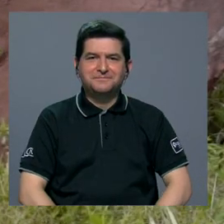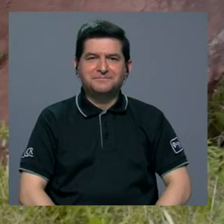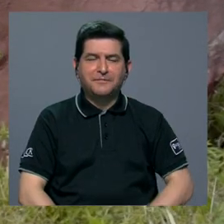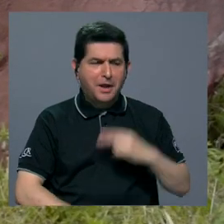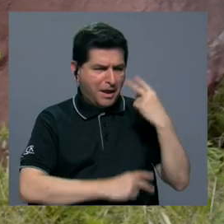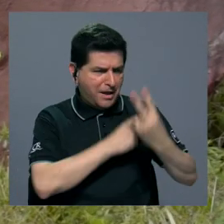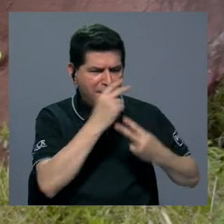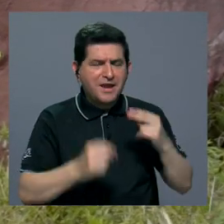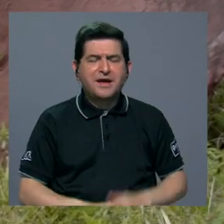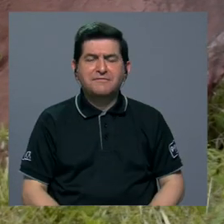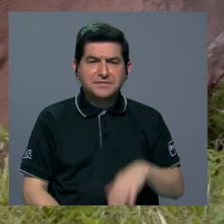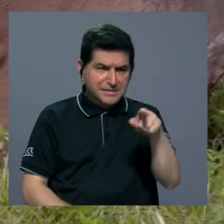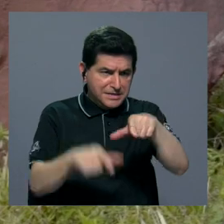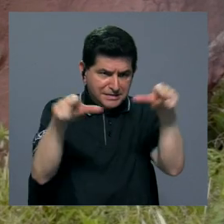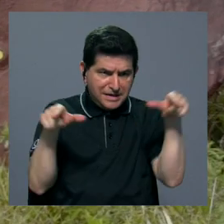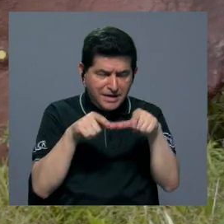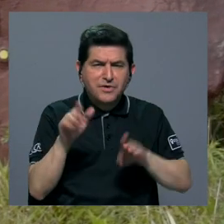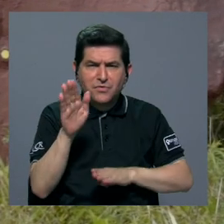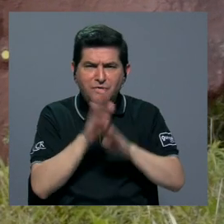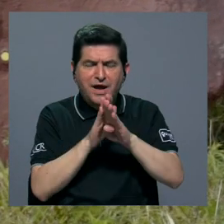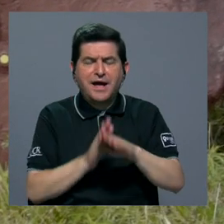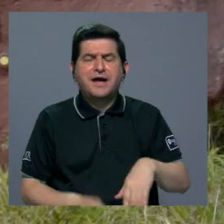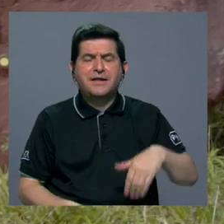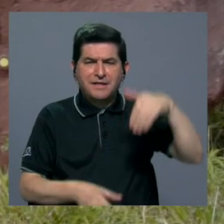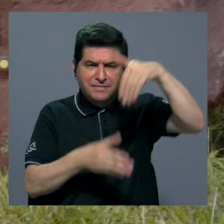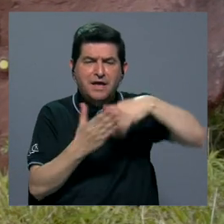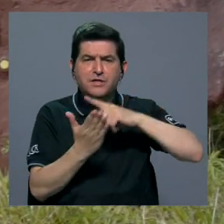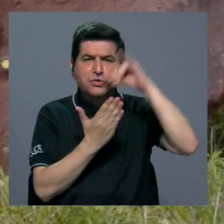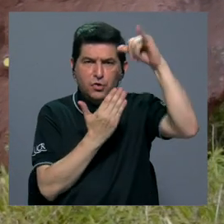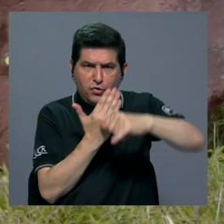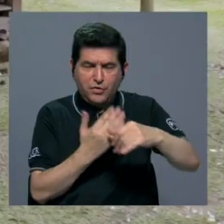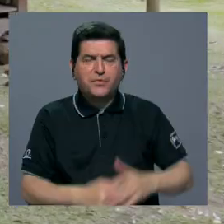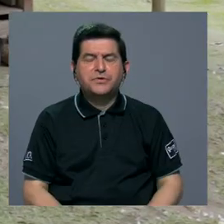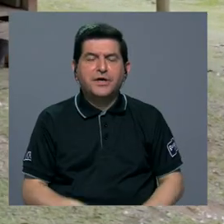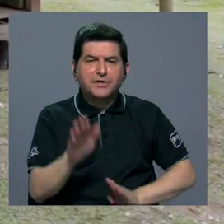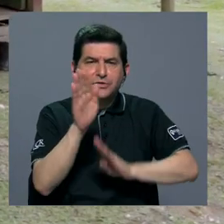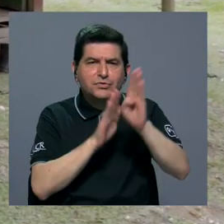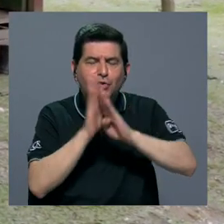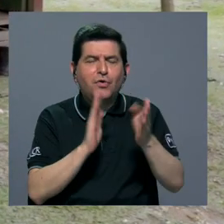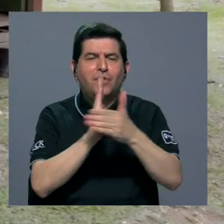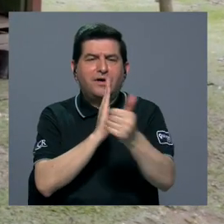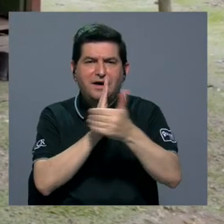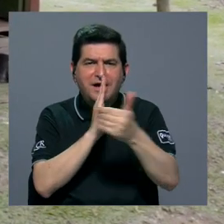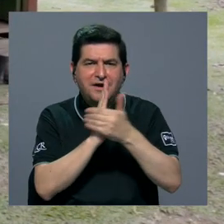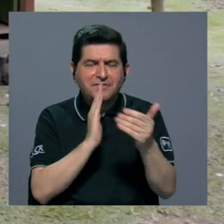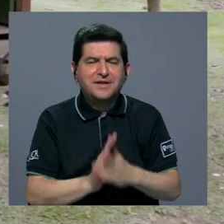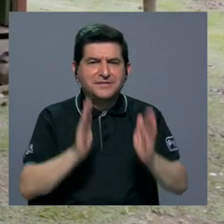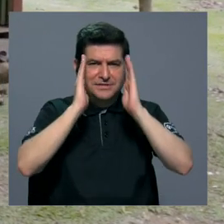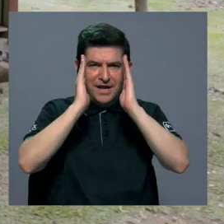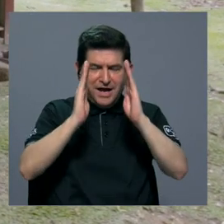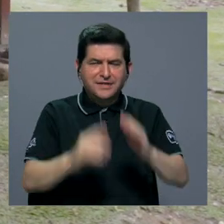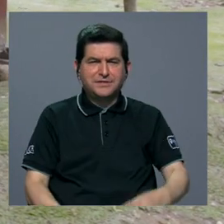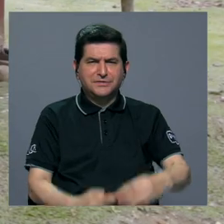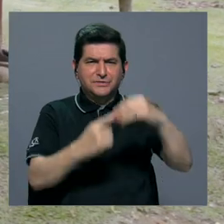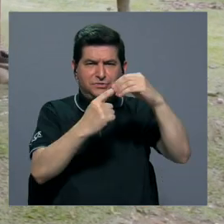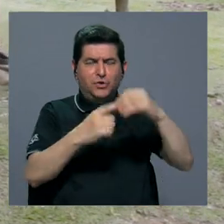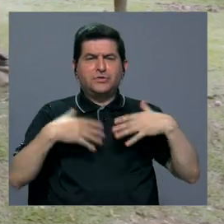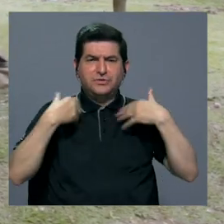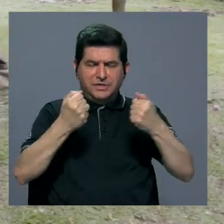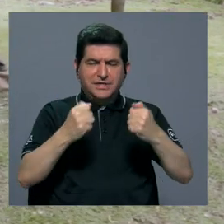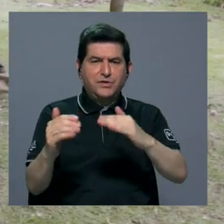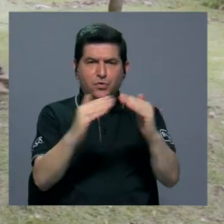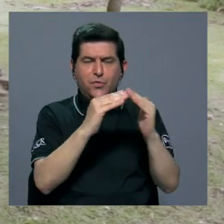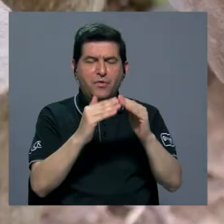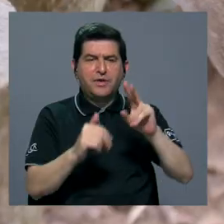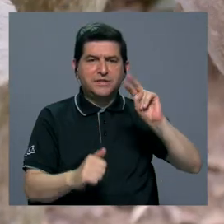La visita a La Casona se desarrolló en el marco del proyecto llamado Desarrollo de Capacidades en la Atención Primaria de la